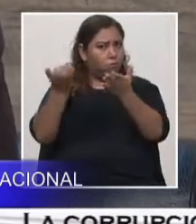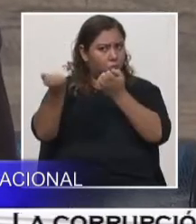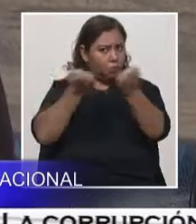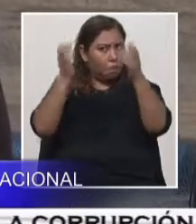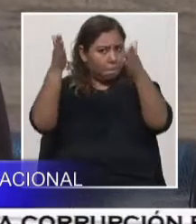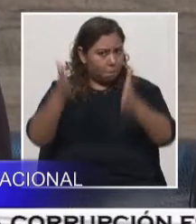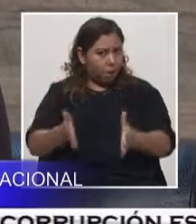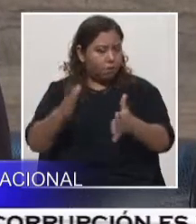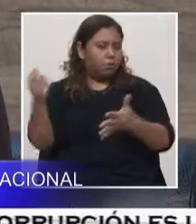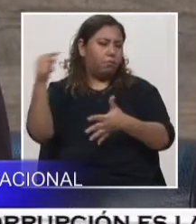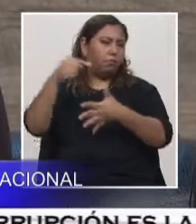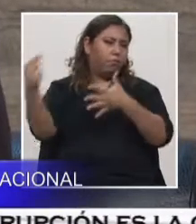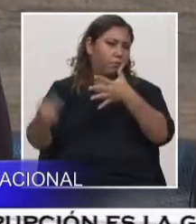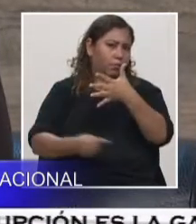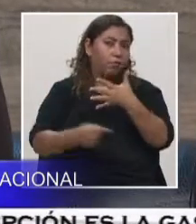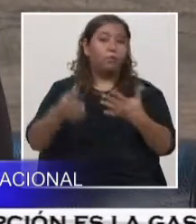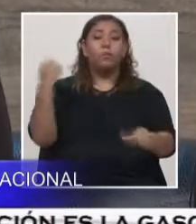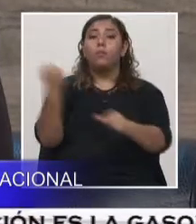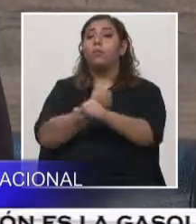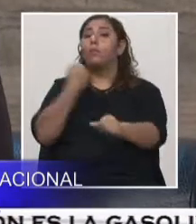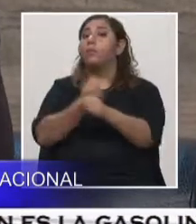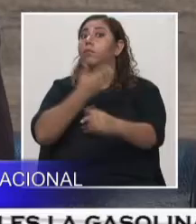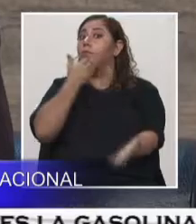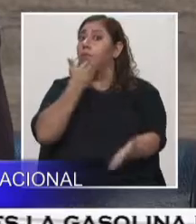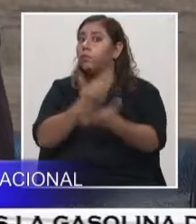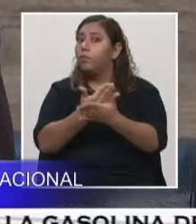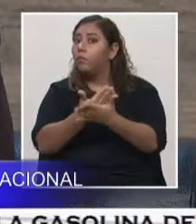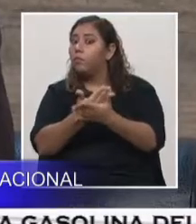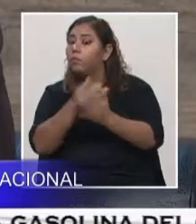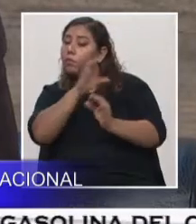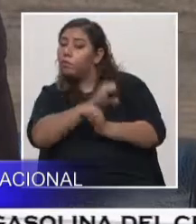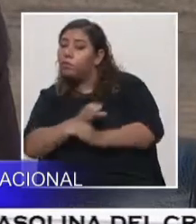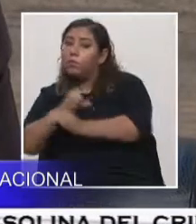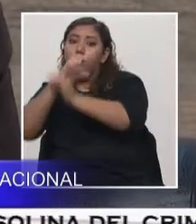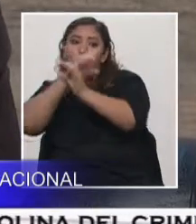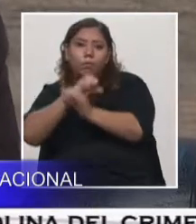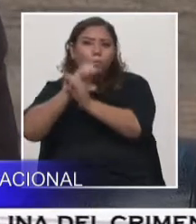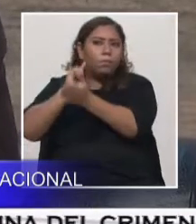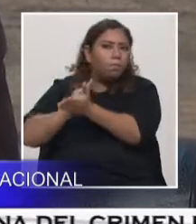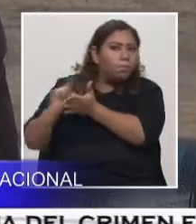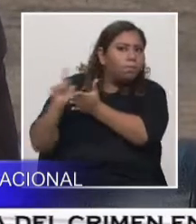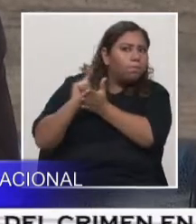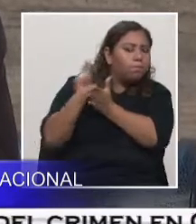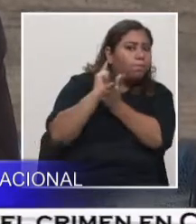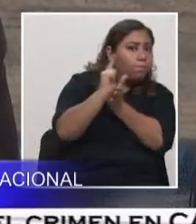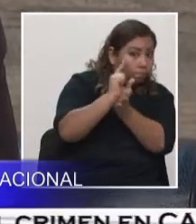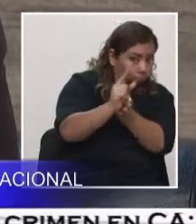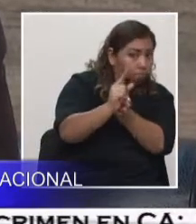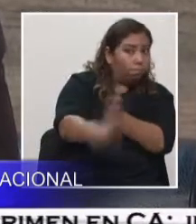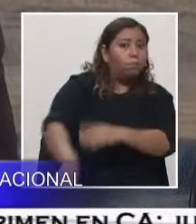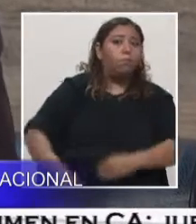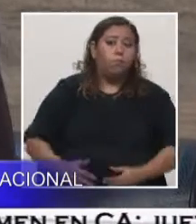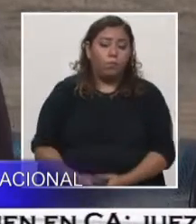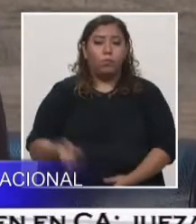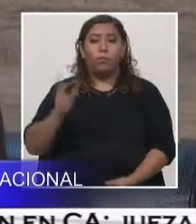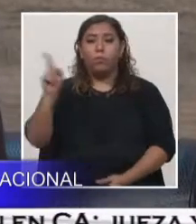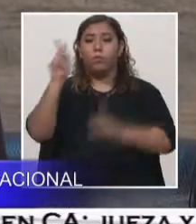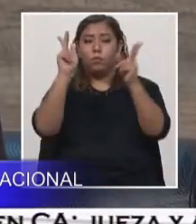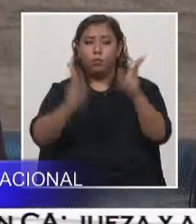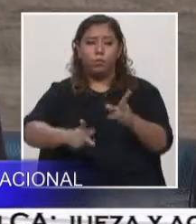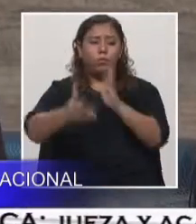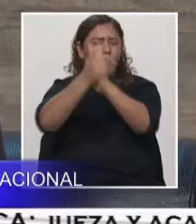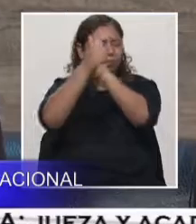temas, las buenas prácticas, seguridad y higiene ocupacional. Todos estos vienen a desarrollar los expertos